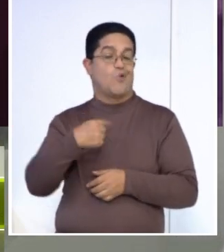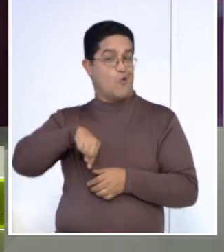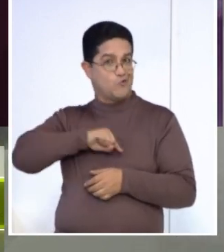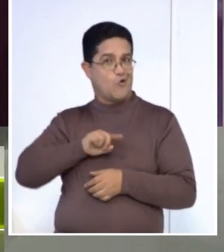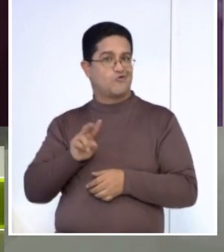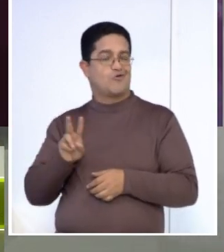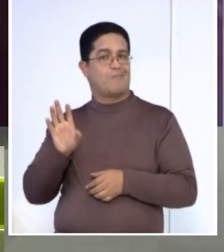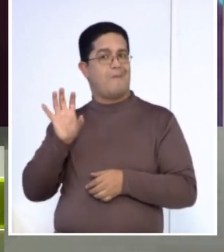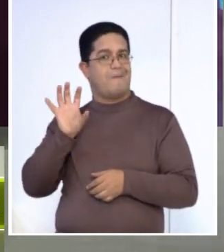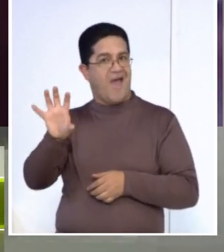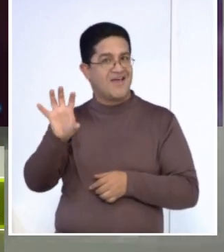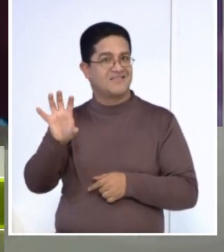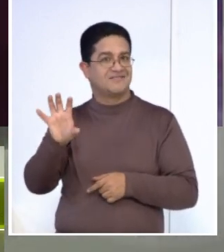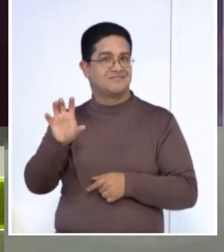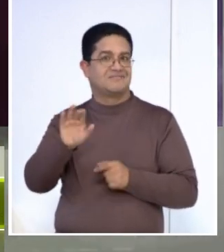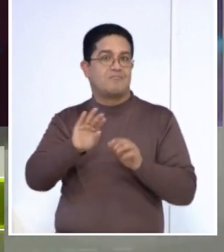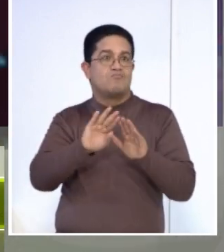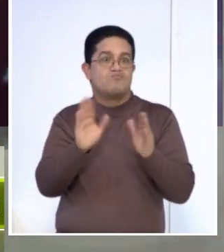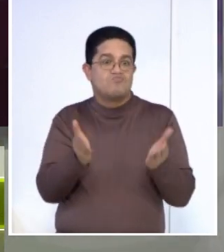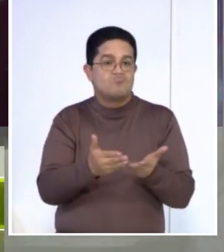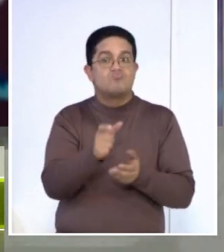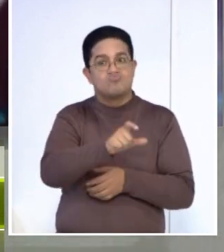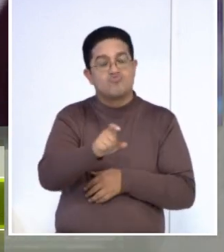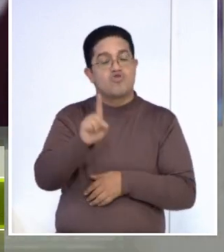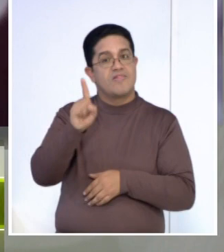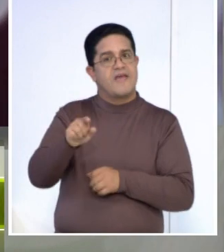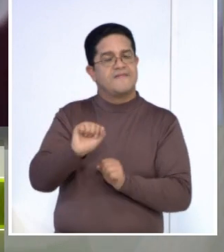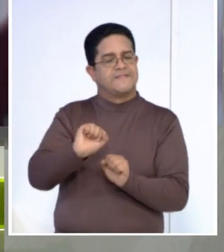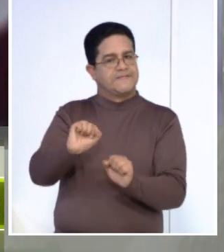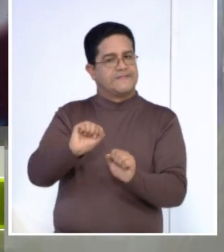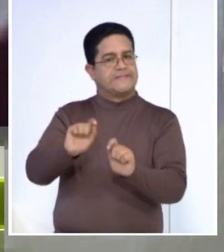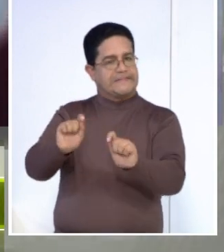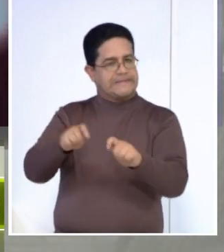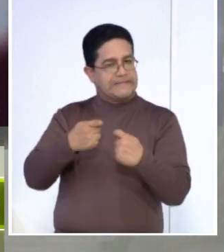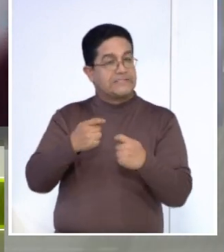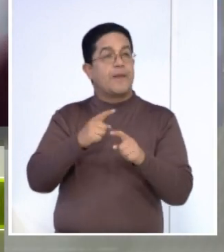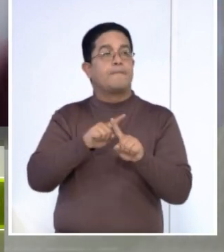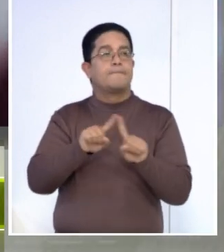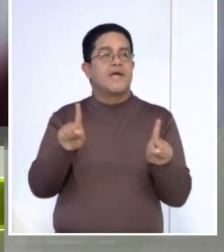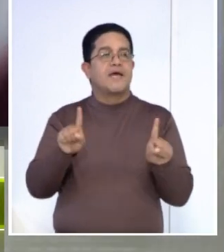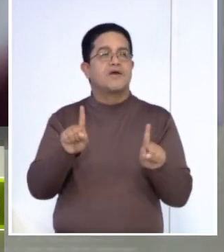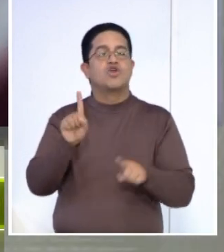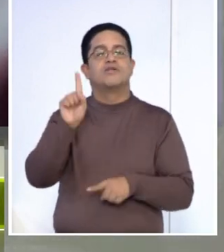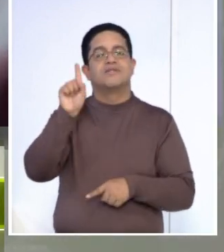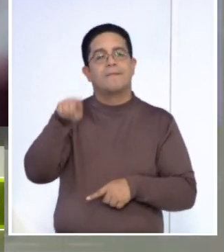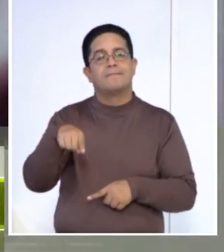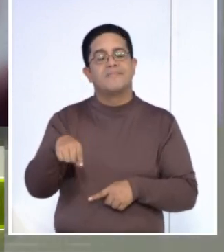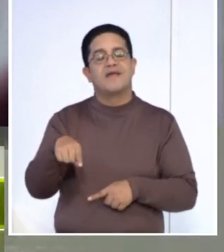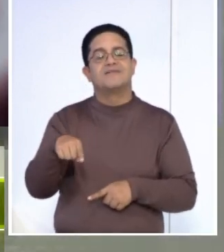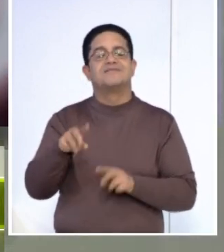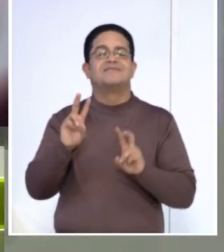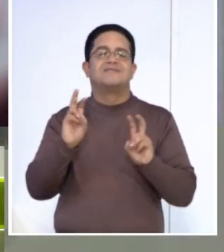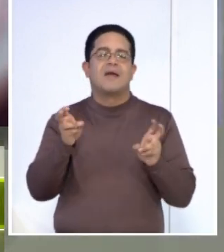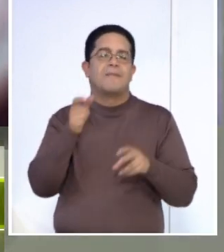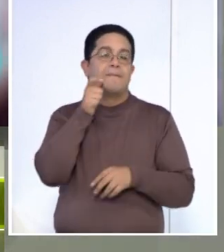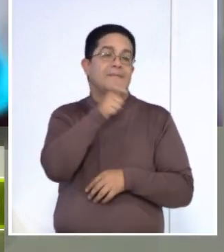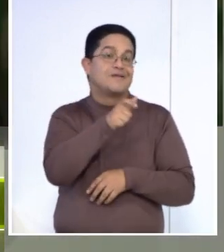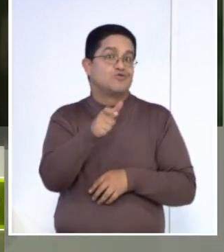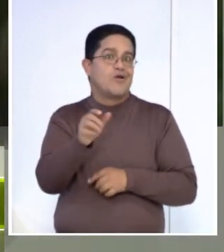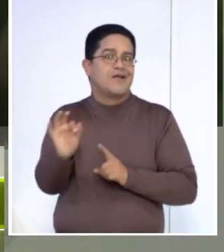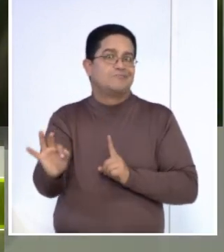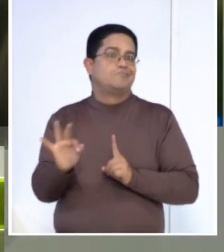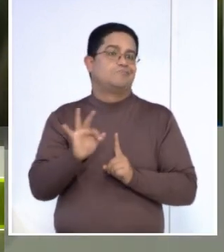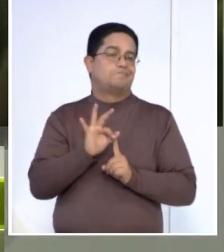humanidad en general de tener eso. Pero ahora, este es el tema de las personas que se infectaron y que no lo saben.